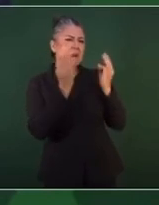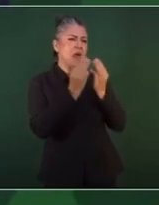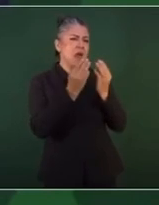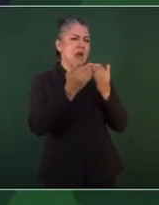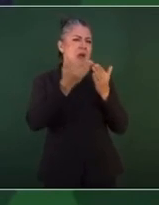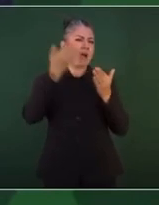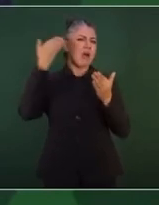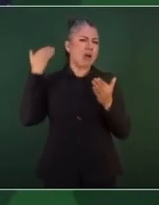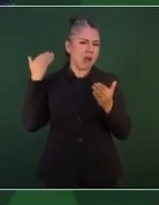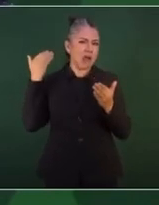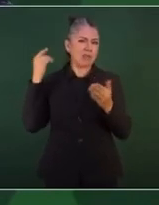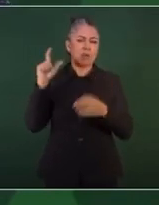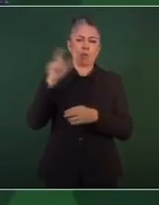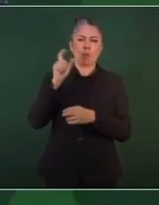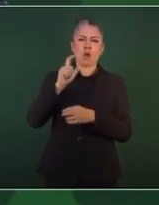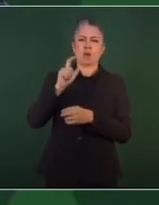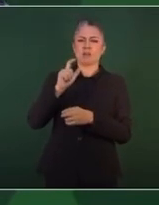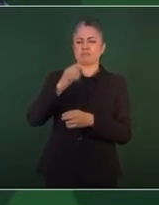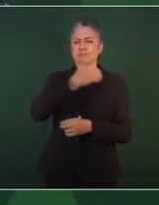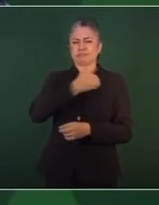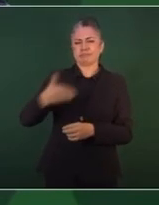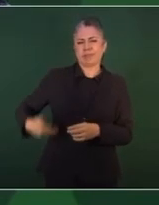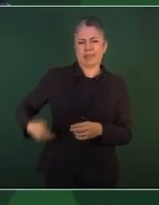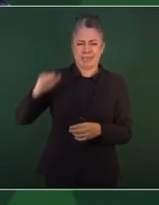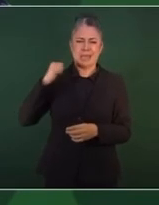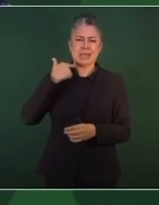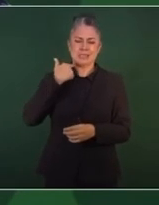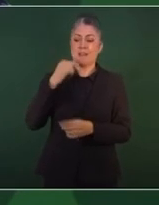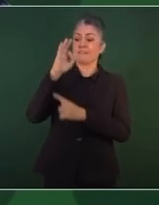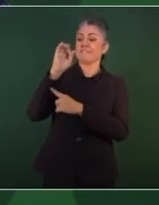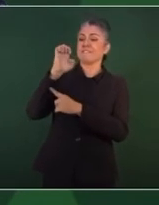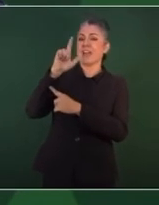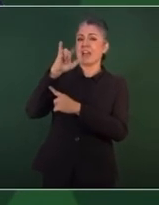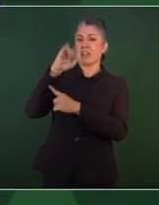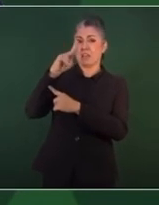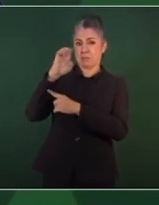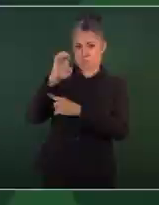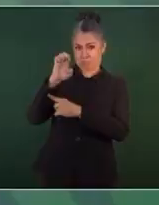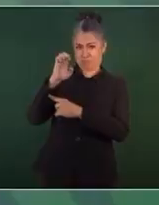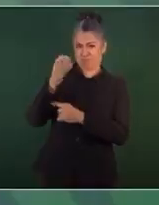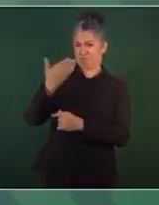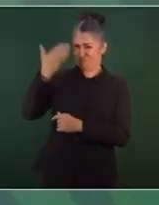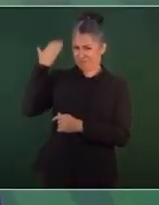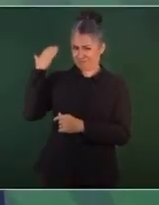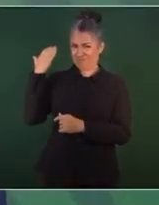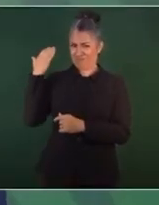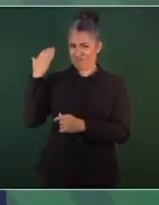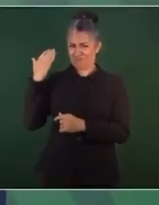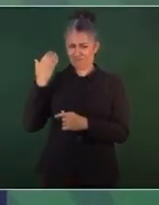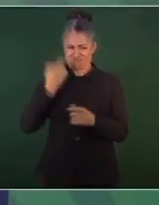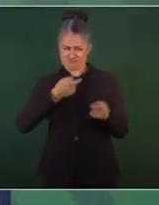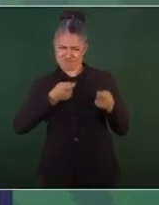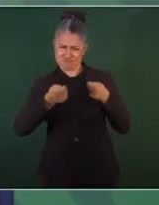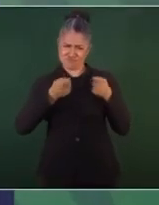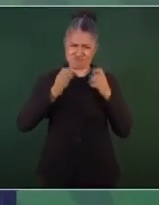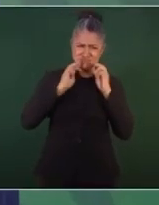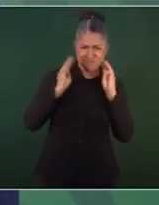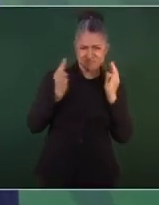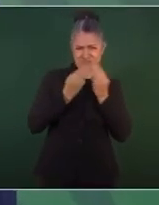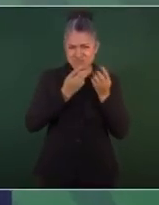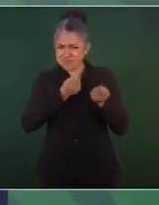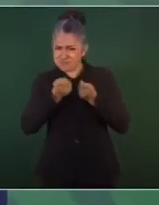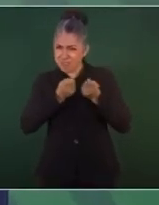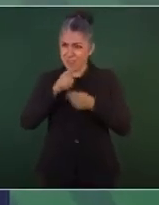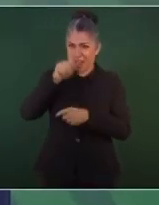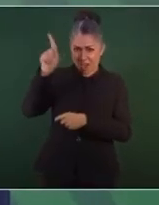estableció cuando Felipe Calderón, han hecho los de